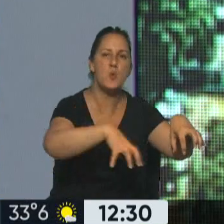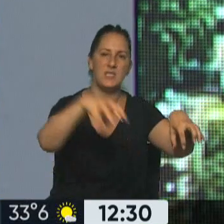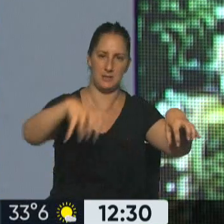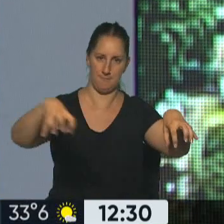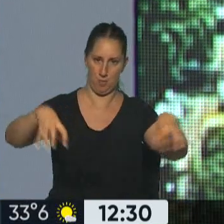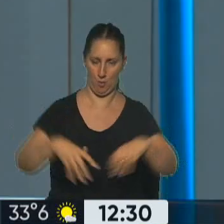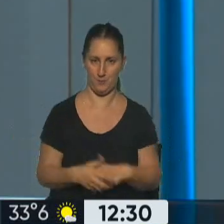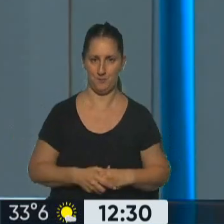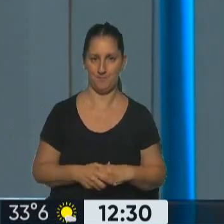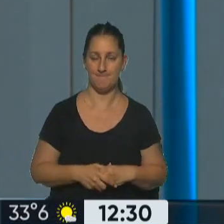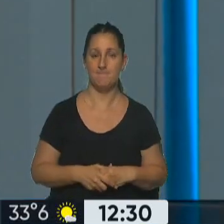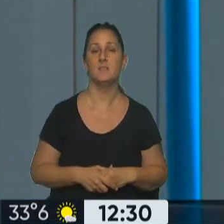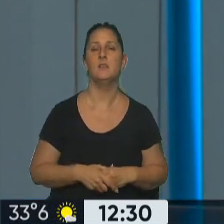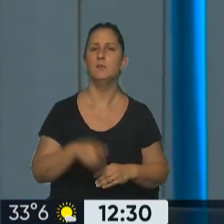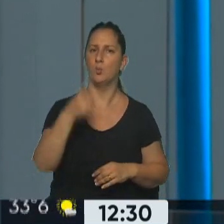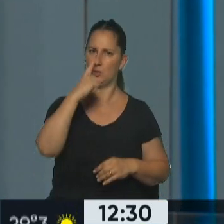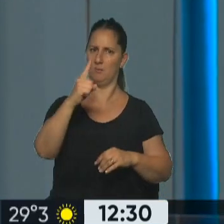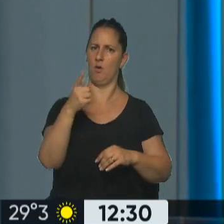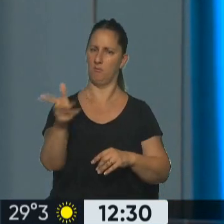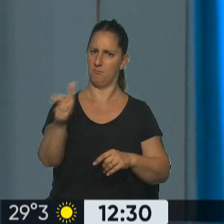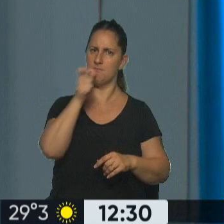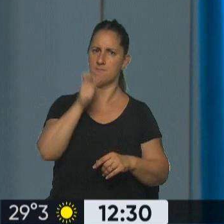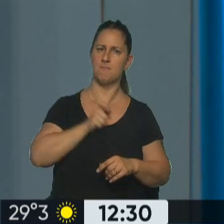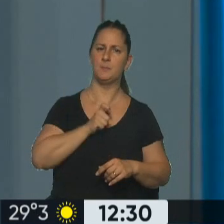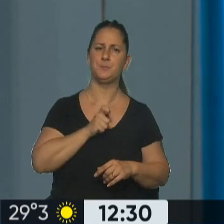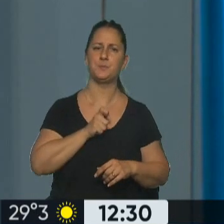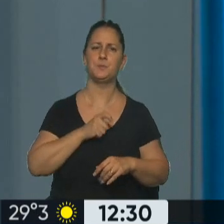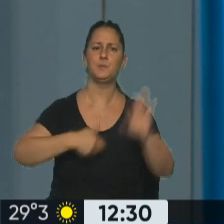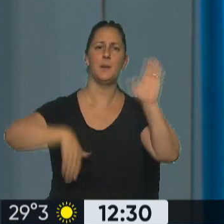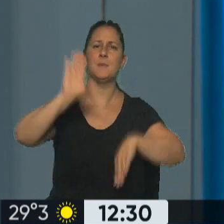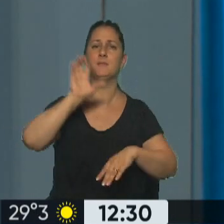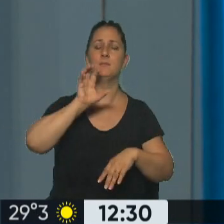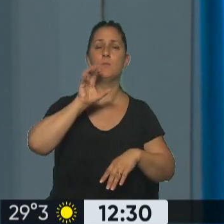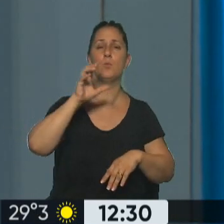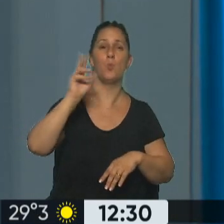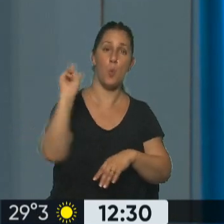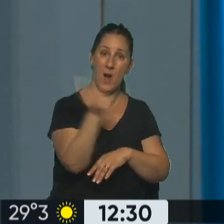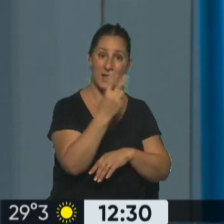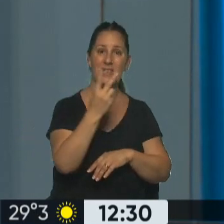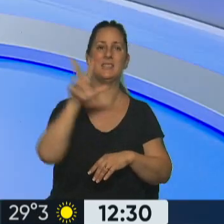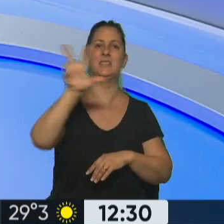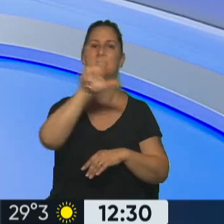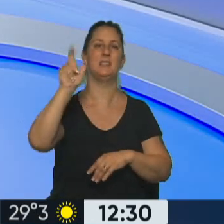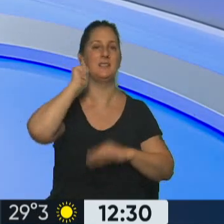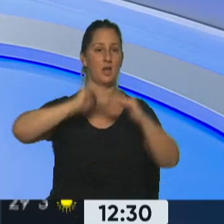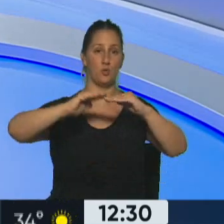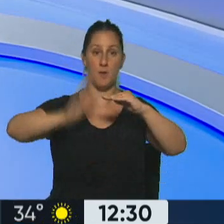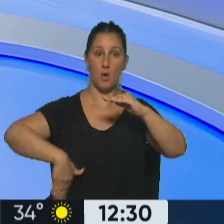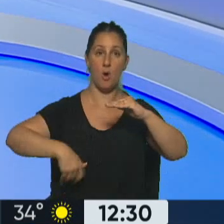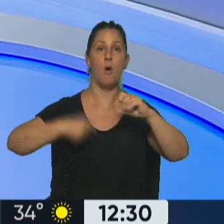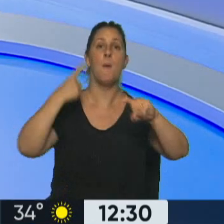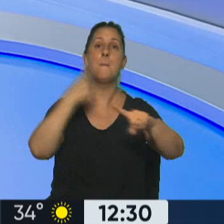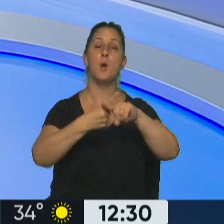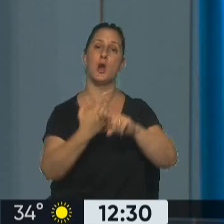Bueno, también me quedo con este último dato. La mayor cantidad de muertes entre los jóvenes menores de 33 años está relacionada con